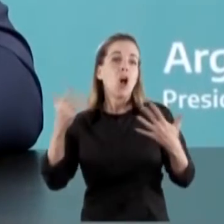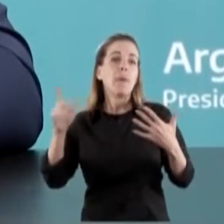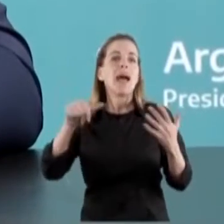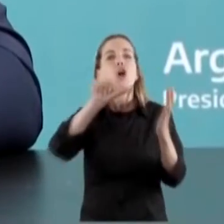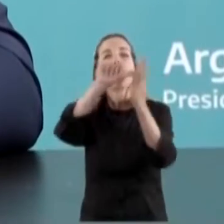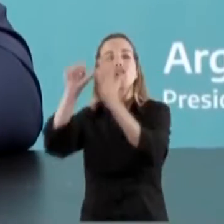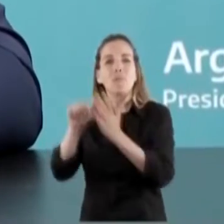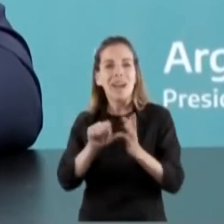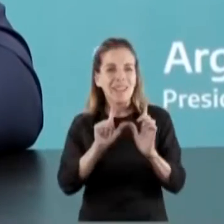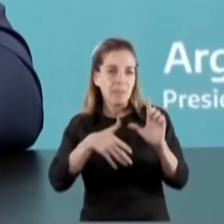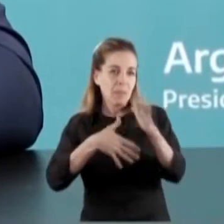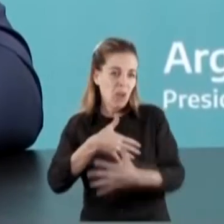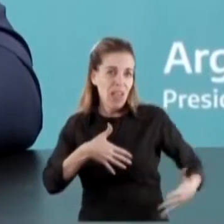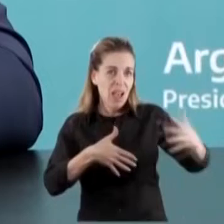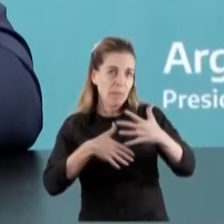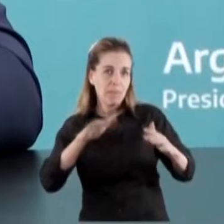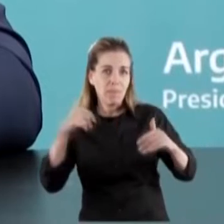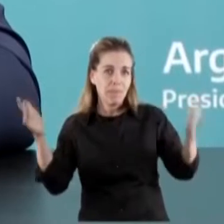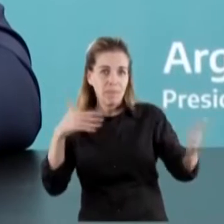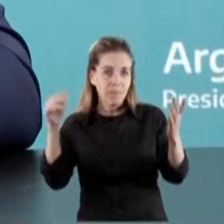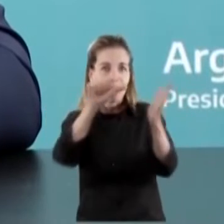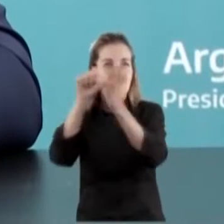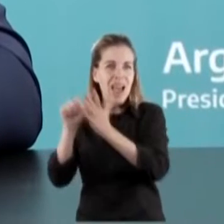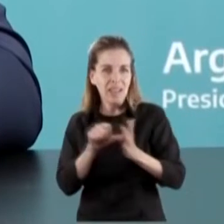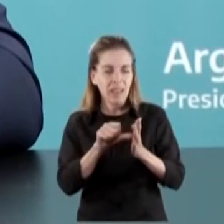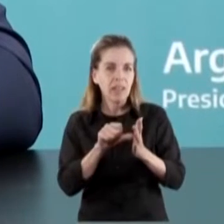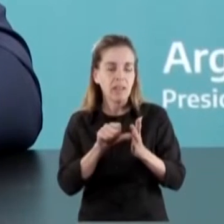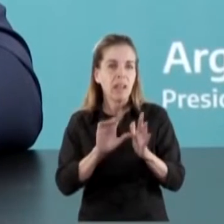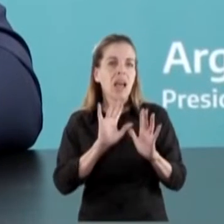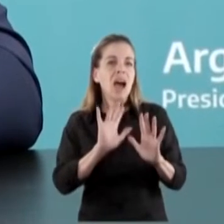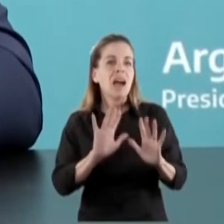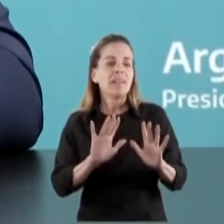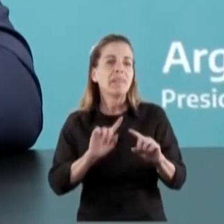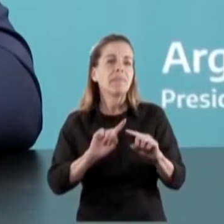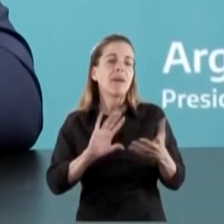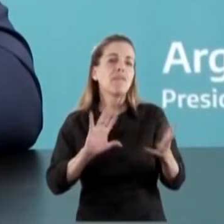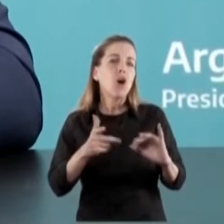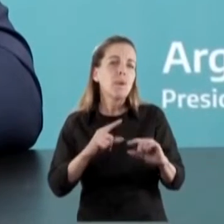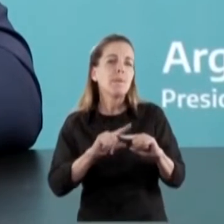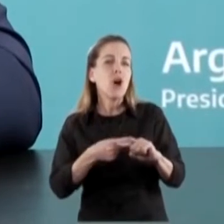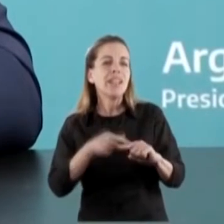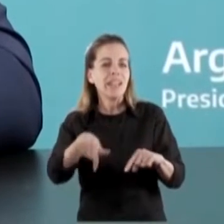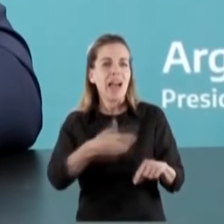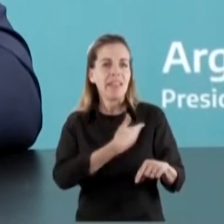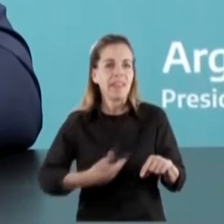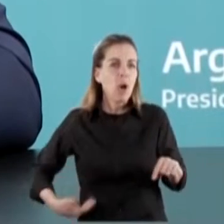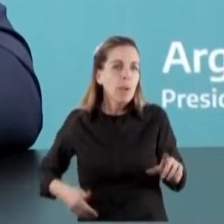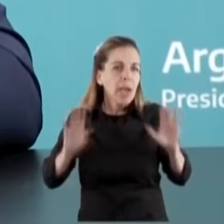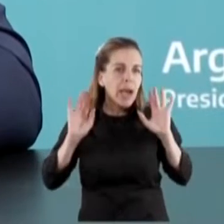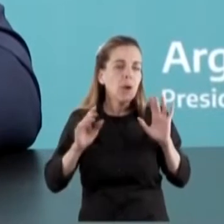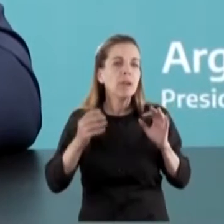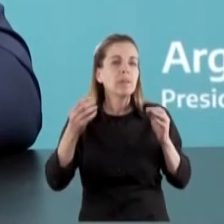En ese sentido, la política que tiene nuestro gobierno es